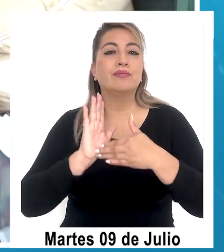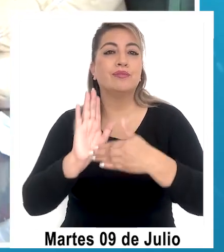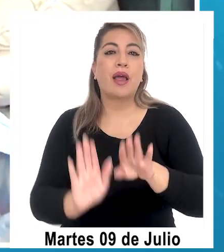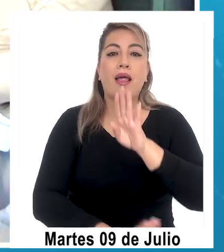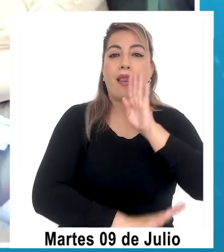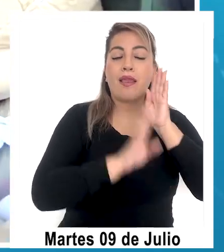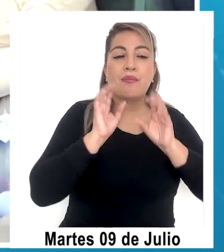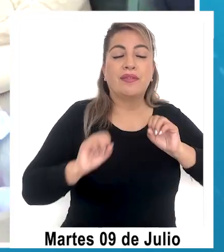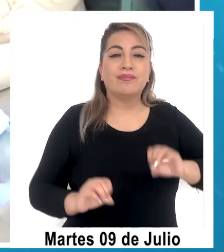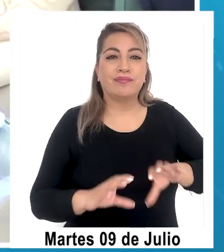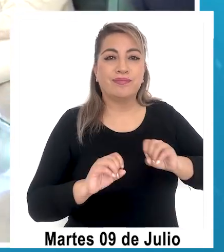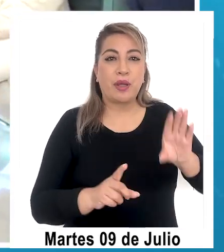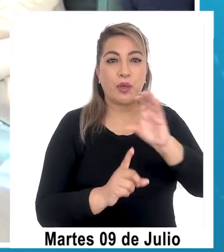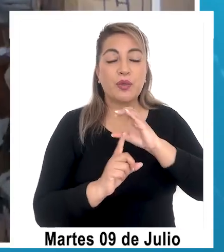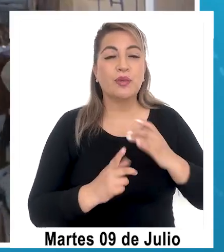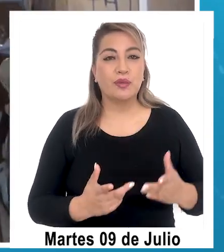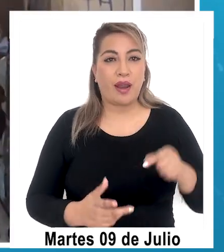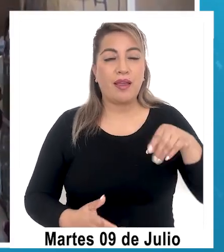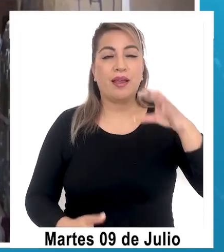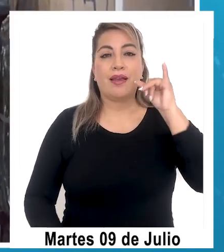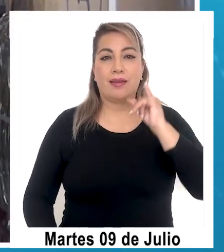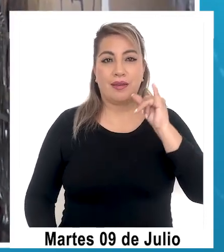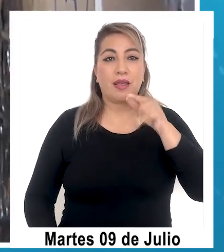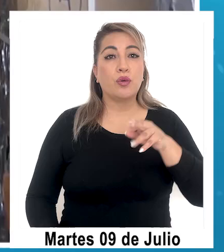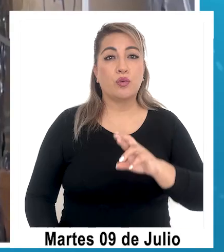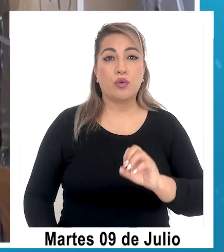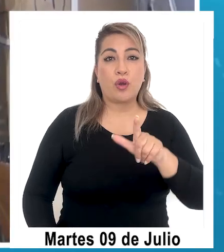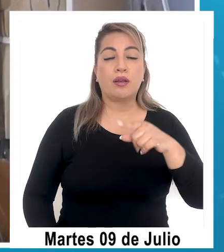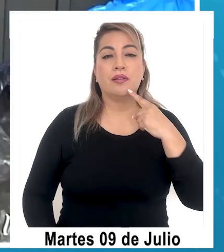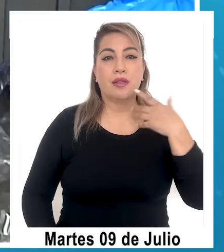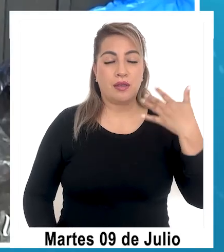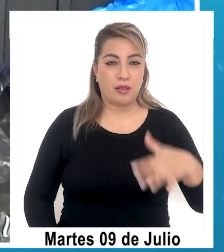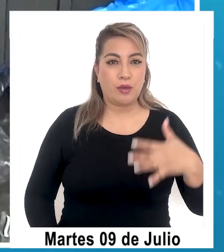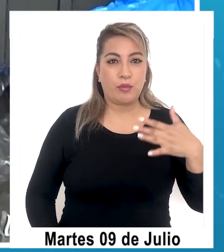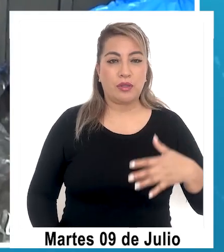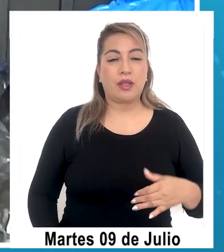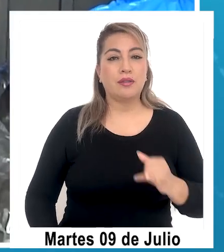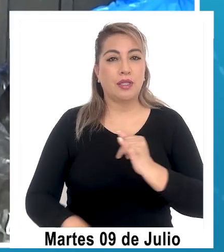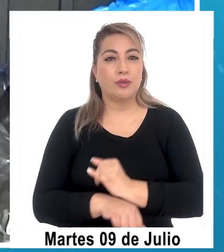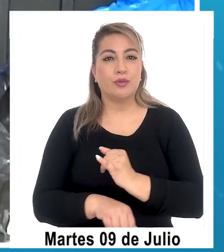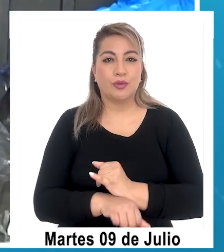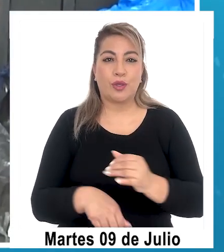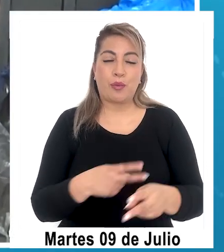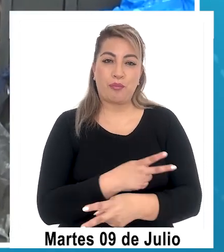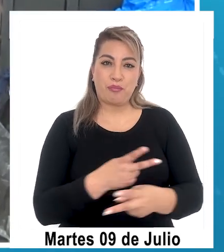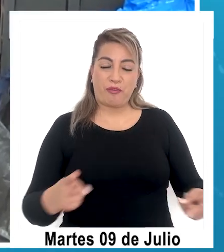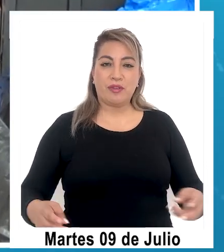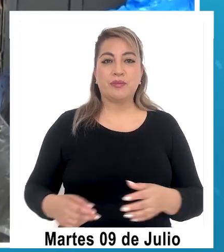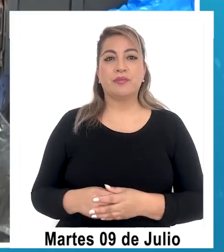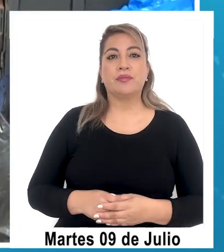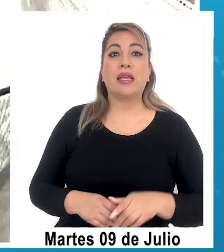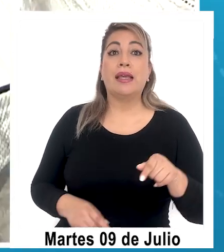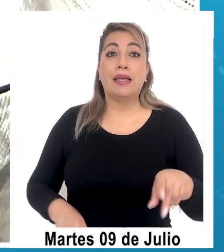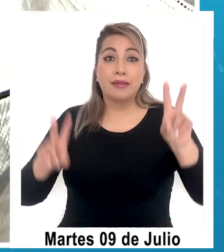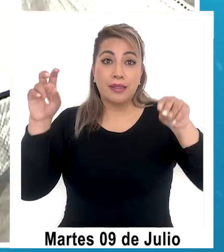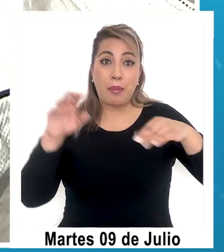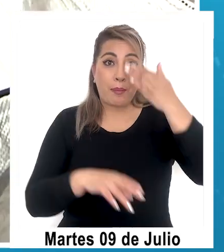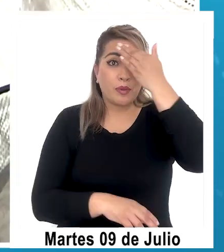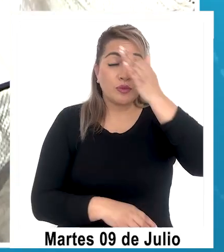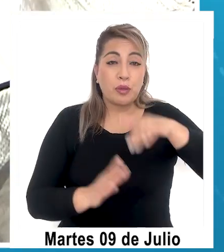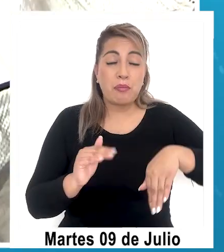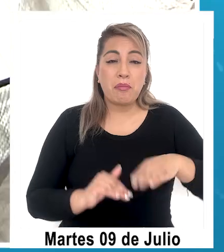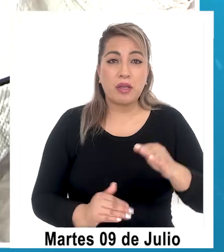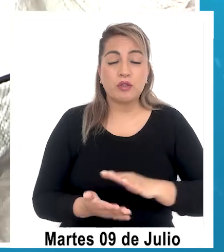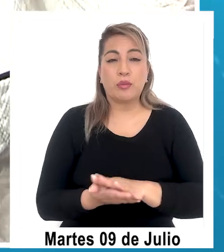políticas de educación y cultura local. Y ahí hay un rol importante desde el punto de vista de la institucionalidad pública. Perfecto. Aquí las preocupaciones mayores también